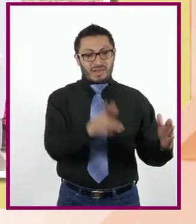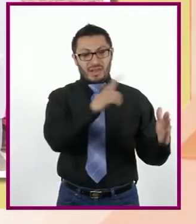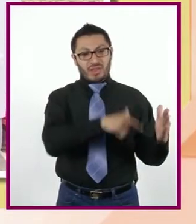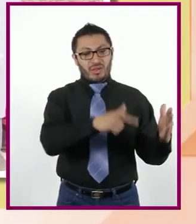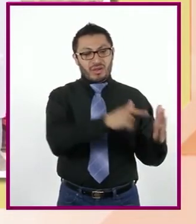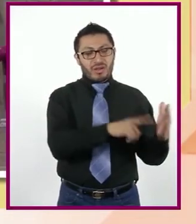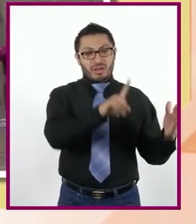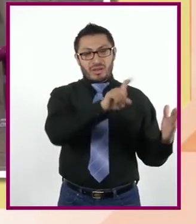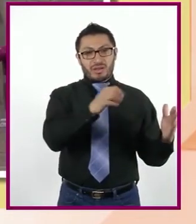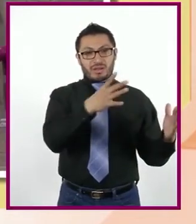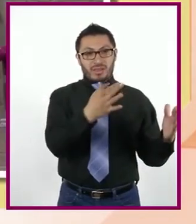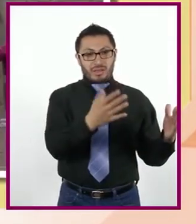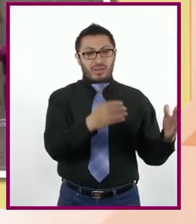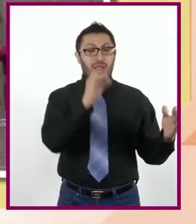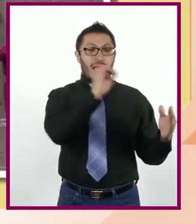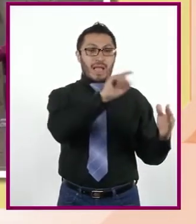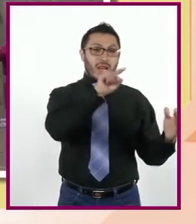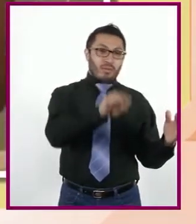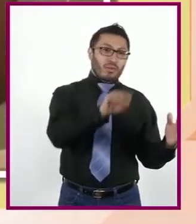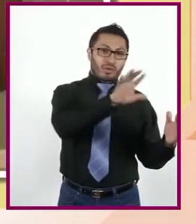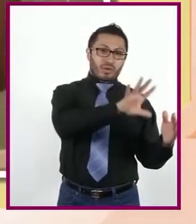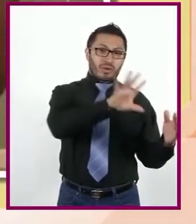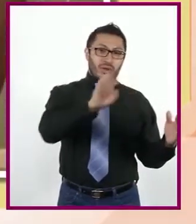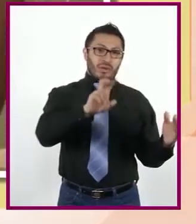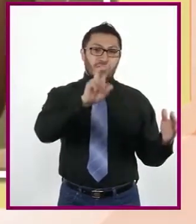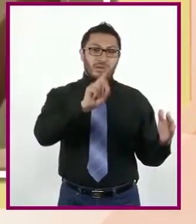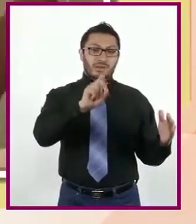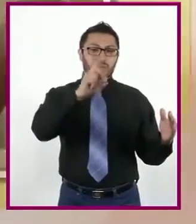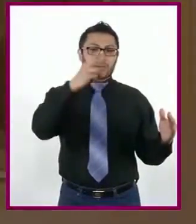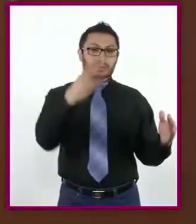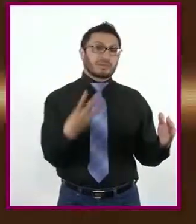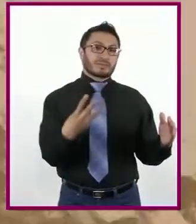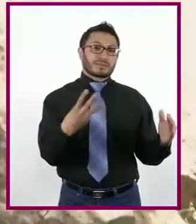150 con 0.533.